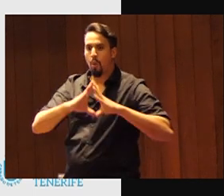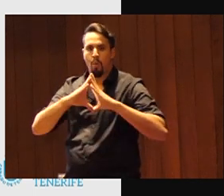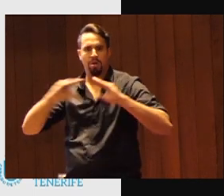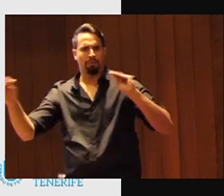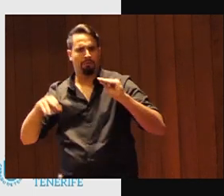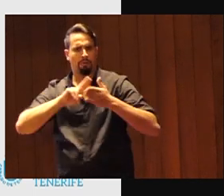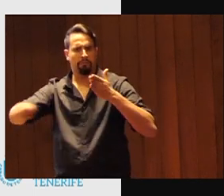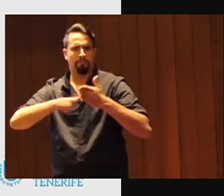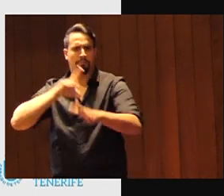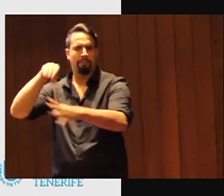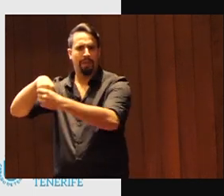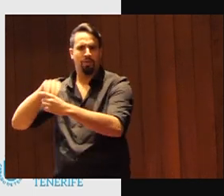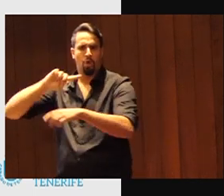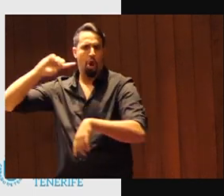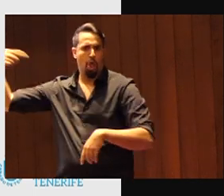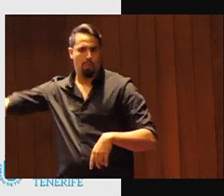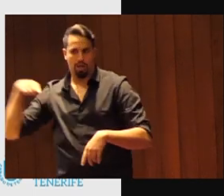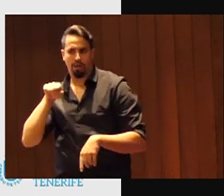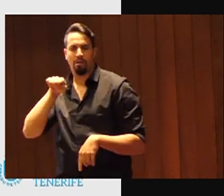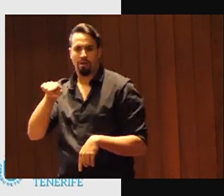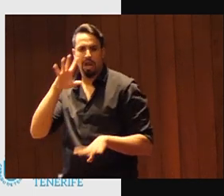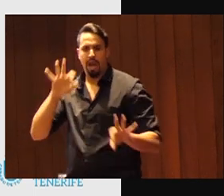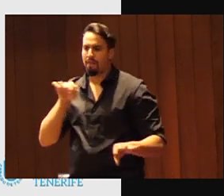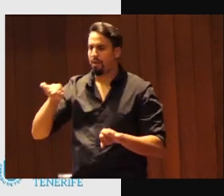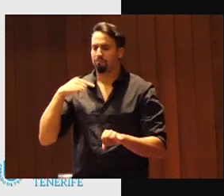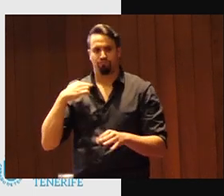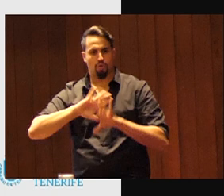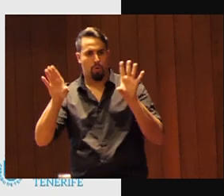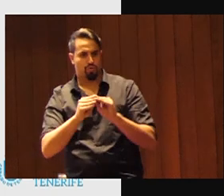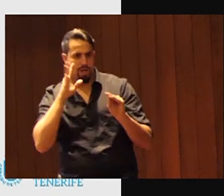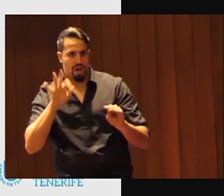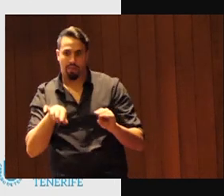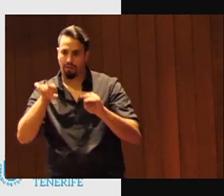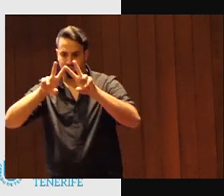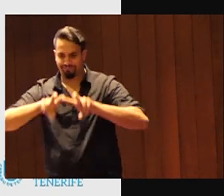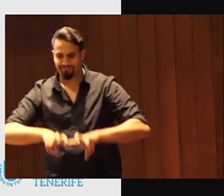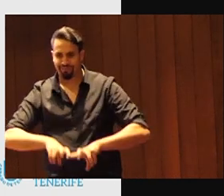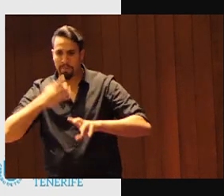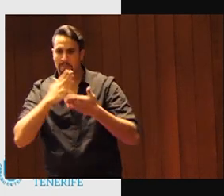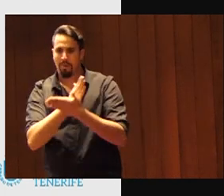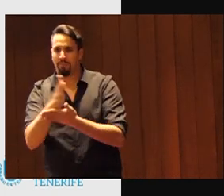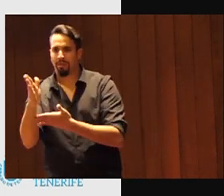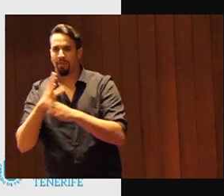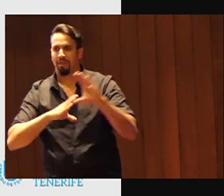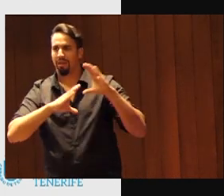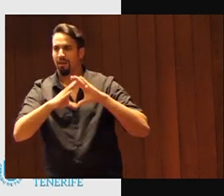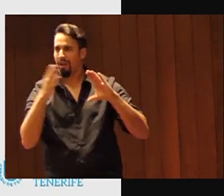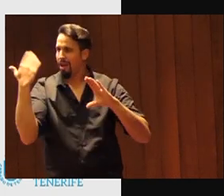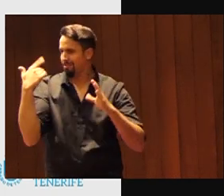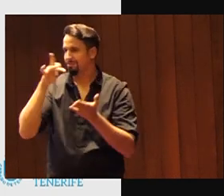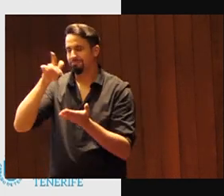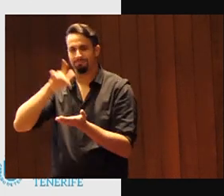después de los Juegos Olímpicos de Londres. Una de las conclusiones de aquel estudio era que en los medios de comunicación, que ayer también se